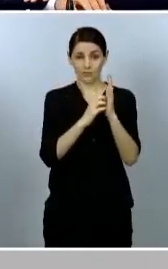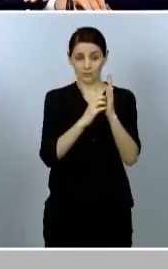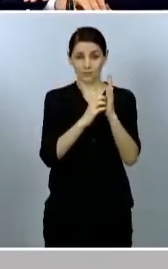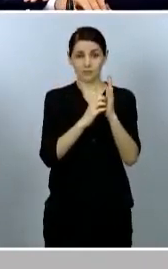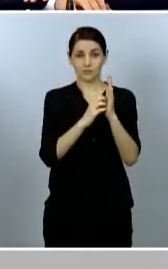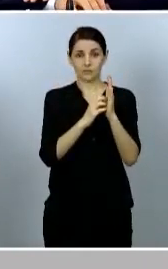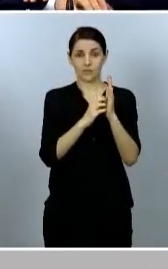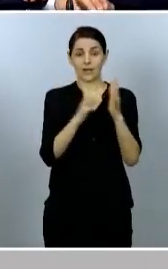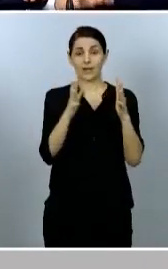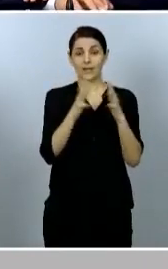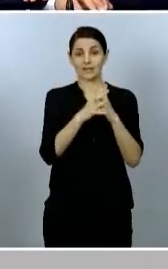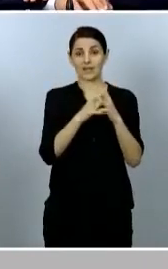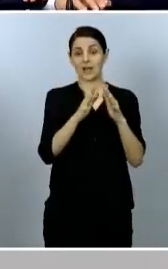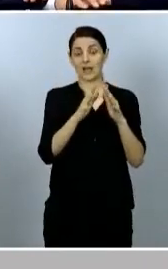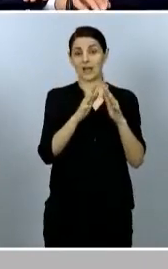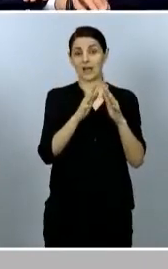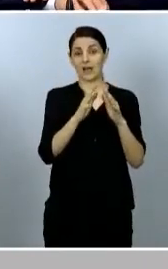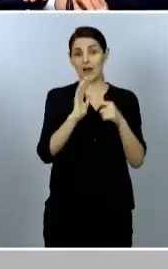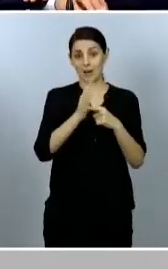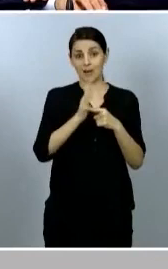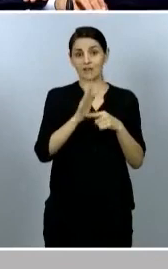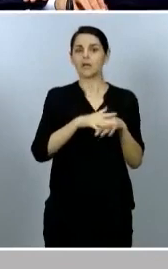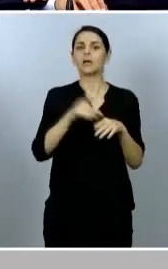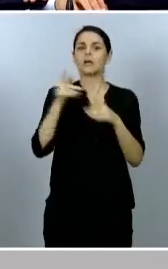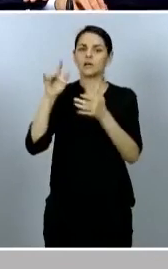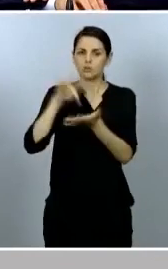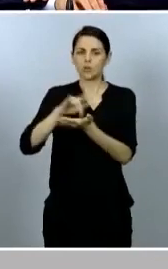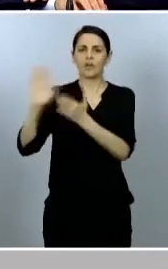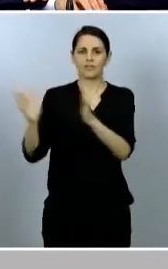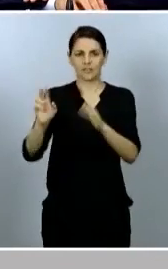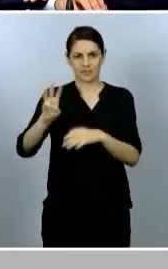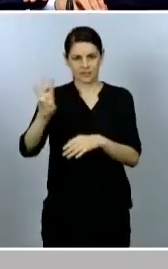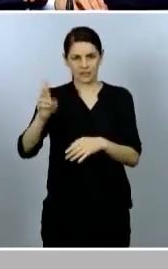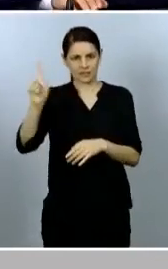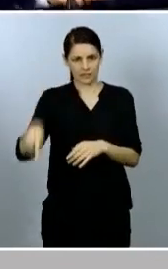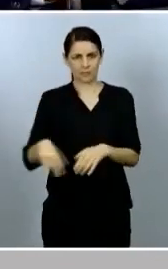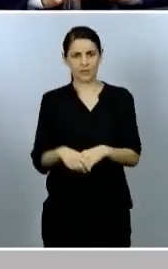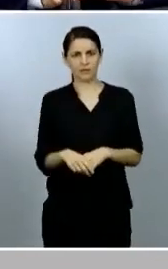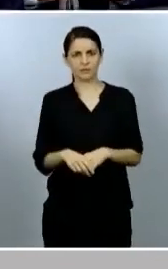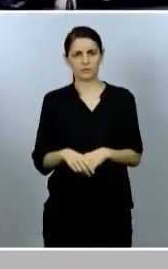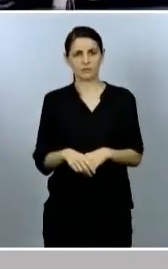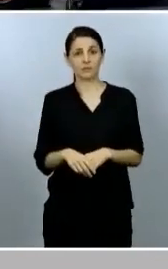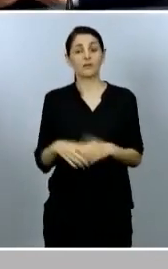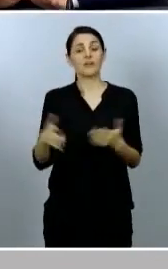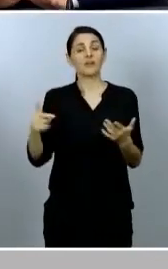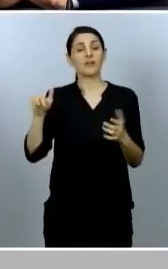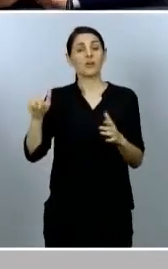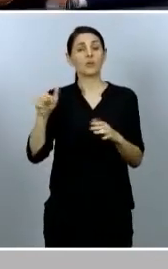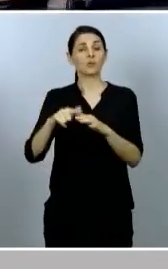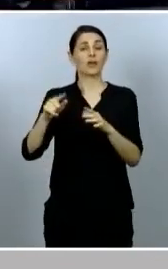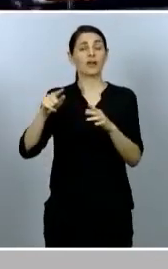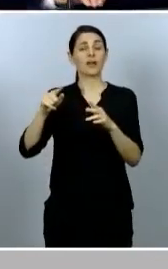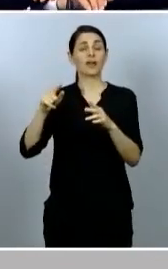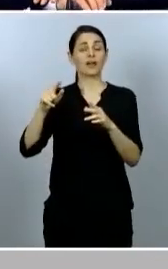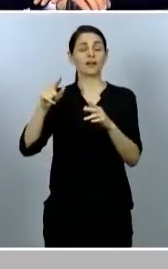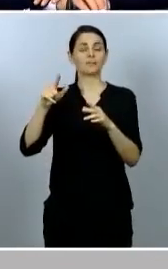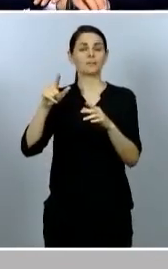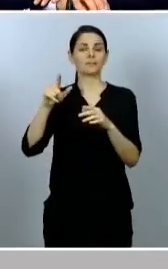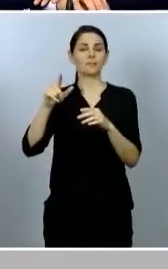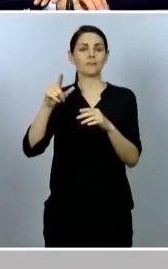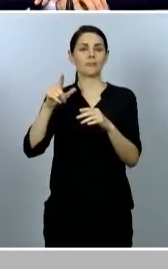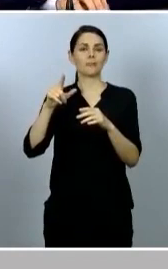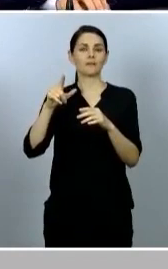Mancha, las zonas sanitarias de Alpir y Neuarán, Terras de Nebra y Camp de Tarragona en la comunidad autónoma de